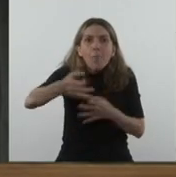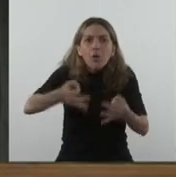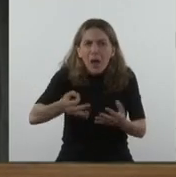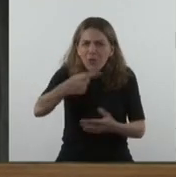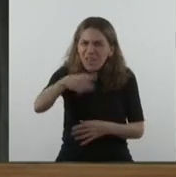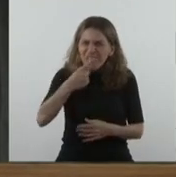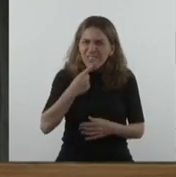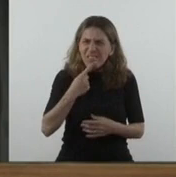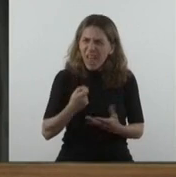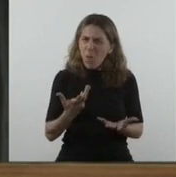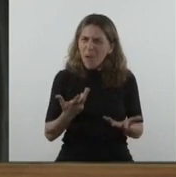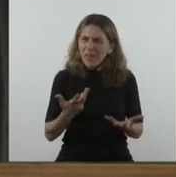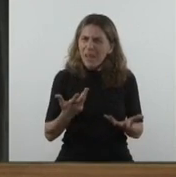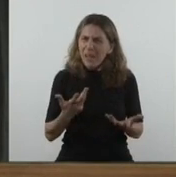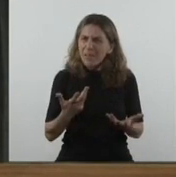Fíjense,